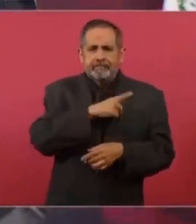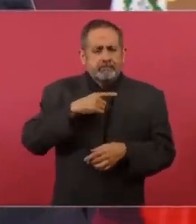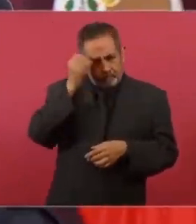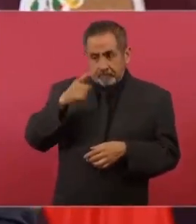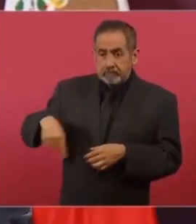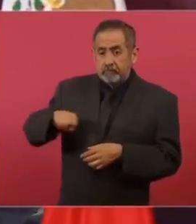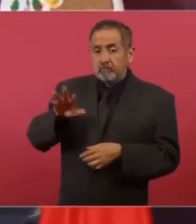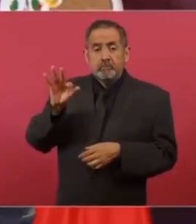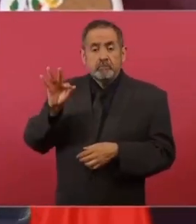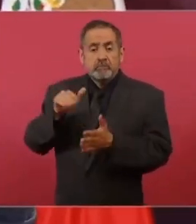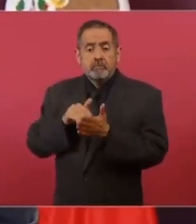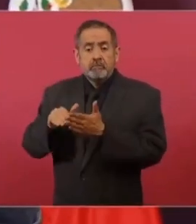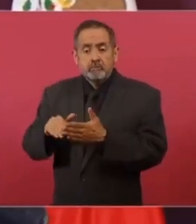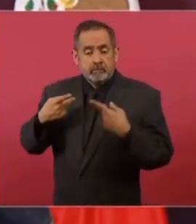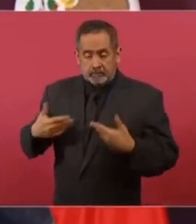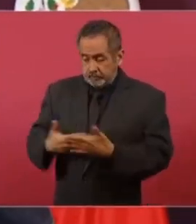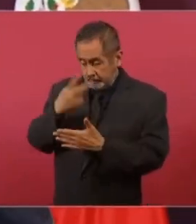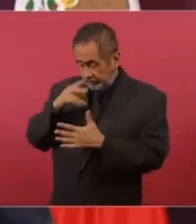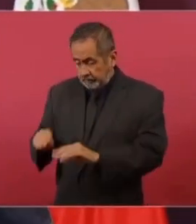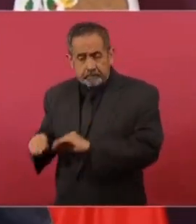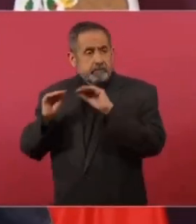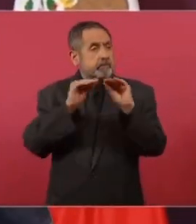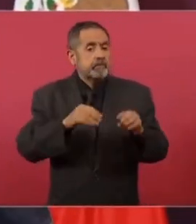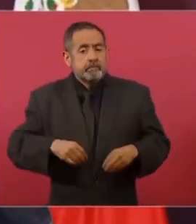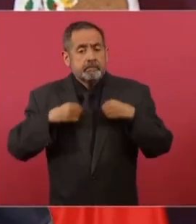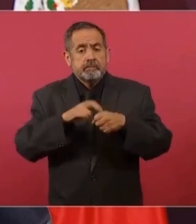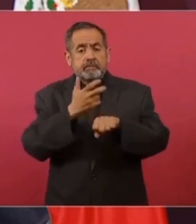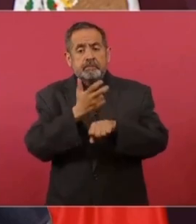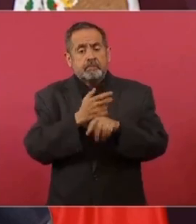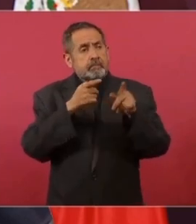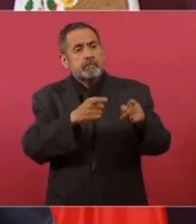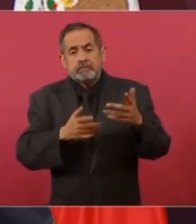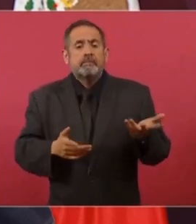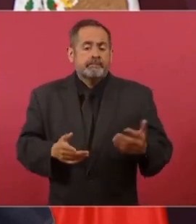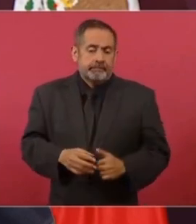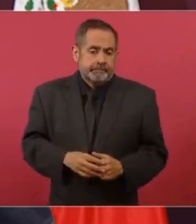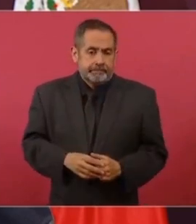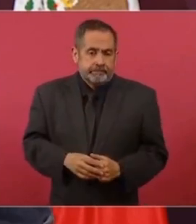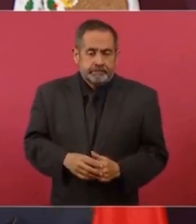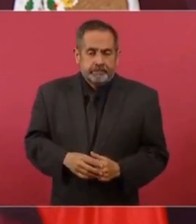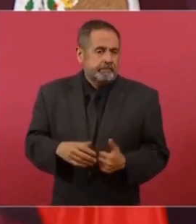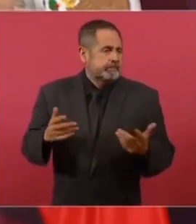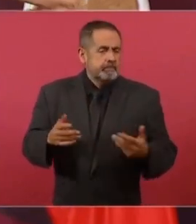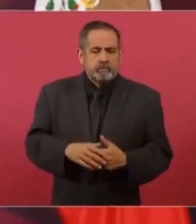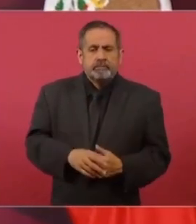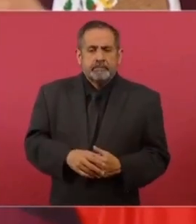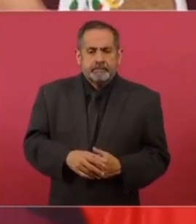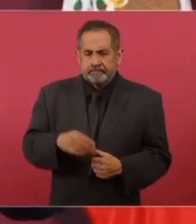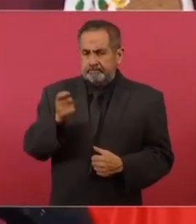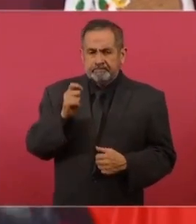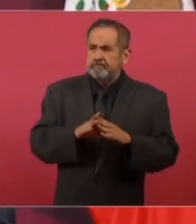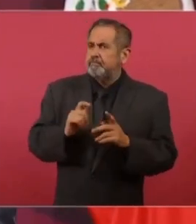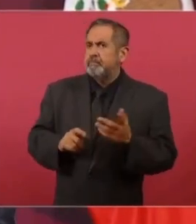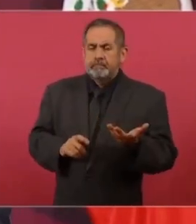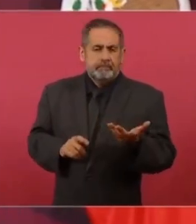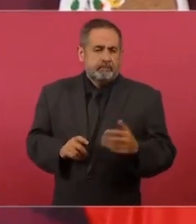de mexicanos en Estados Unidos. O sea, es